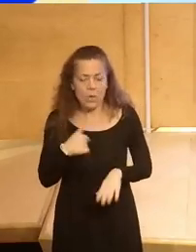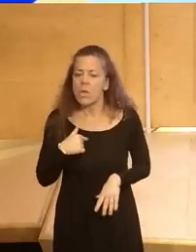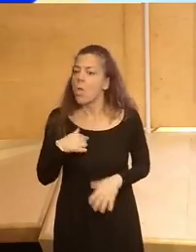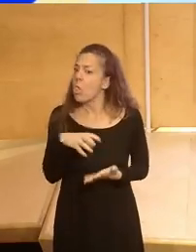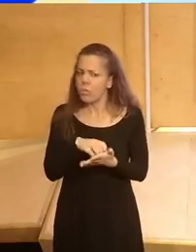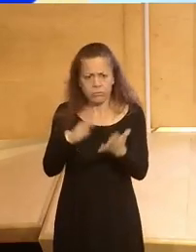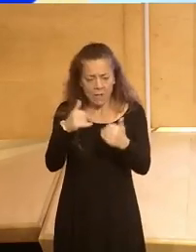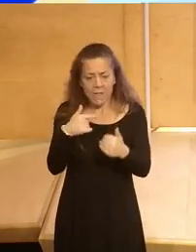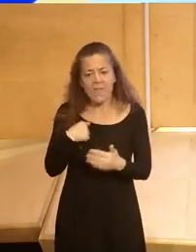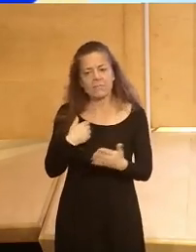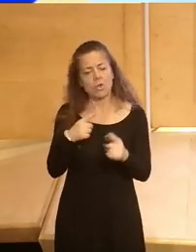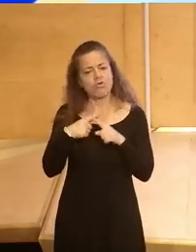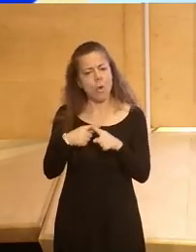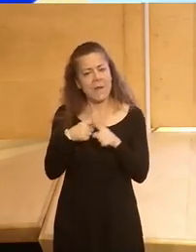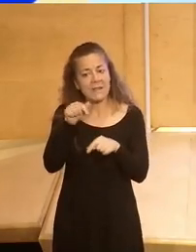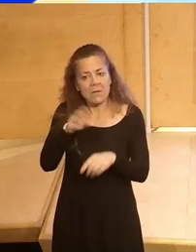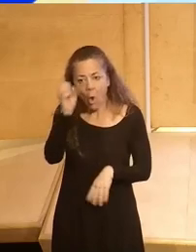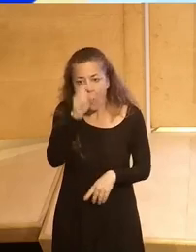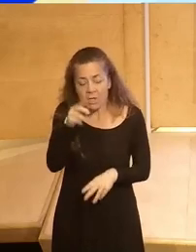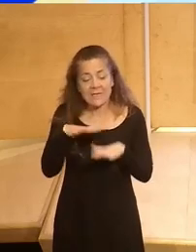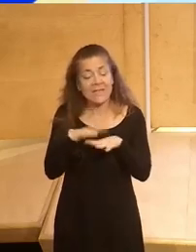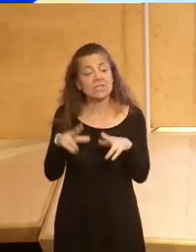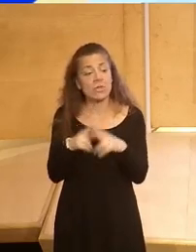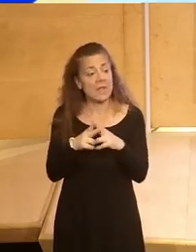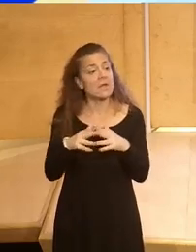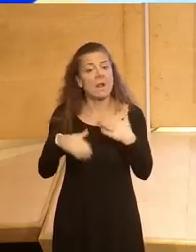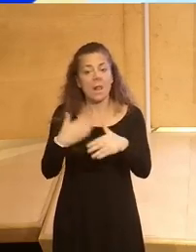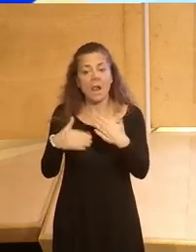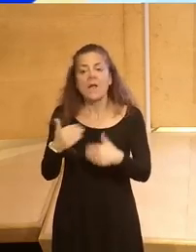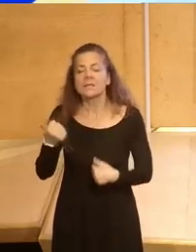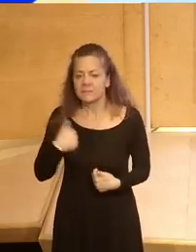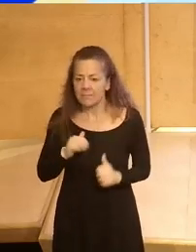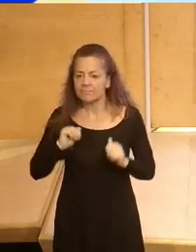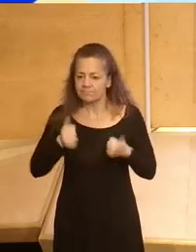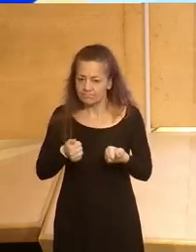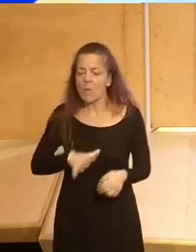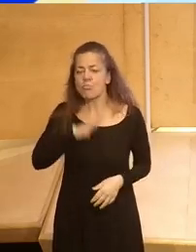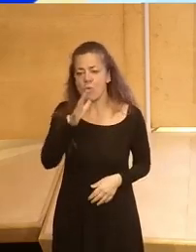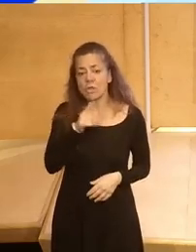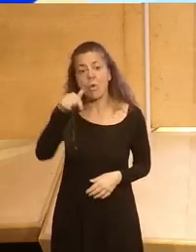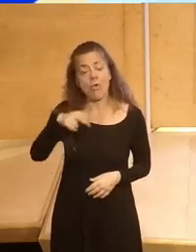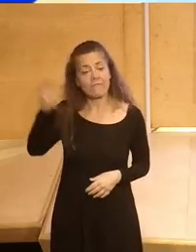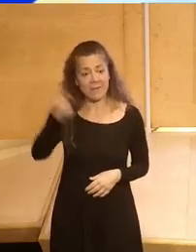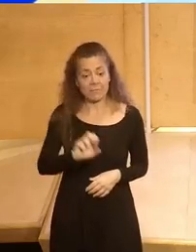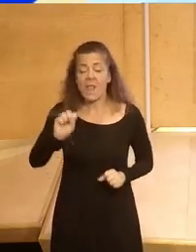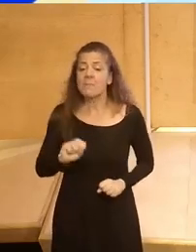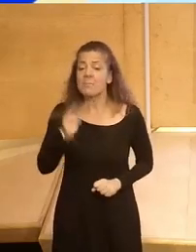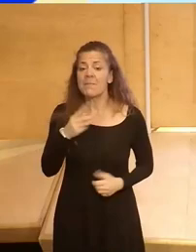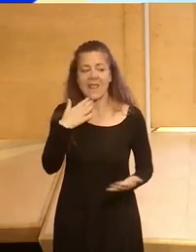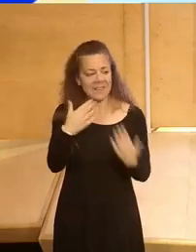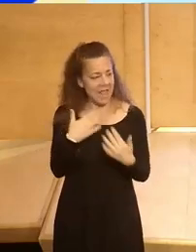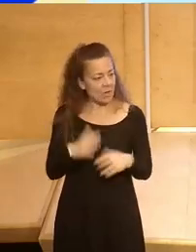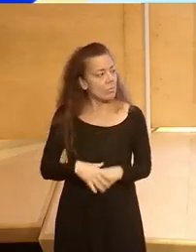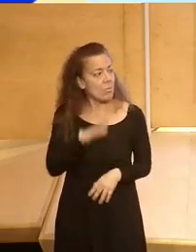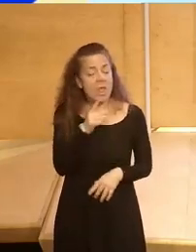supuesto, en compartir vuestras opiniones por esas redes sociales y sin más dilación voy a dar paso a la razón por la que estamos todos aquí, el primer diálogo de los